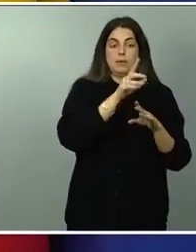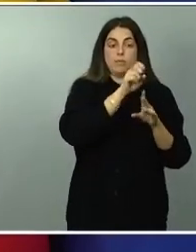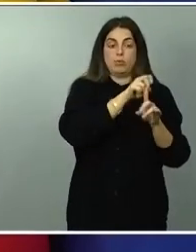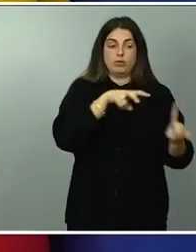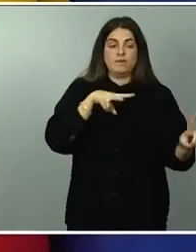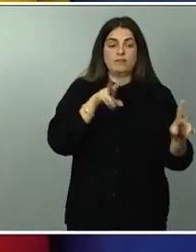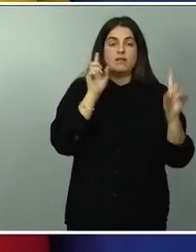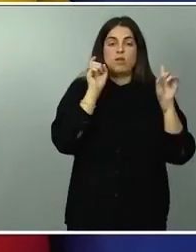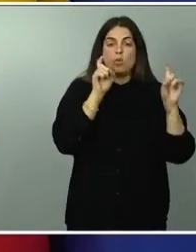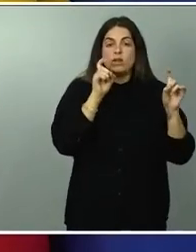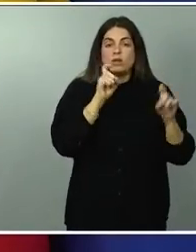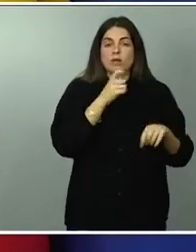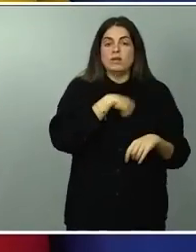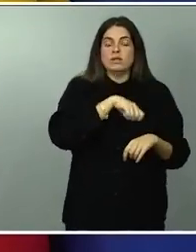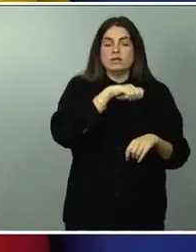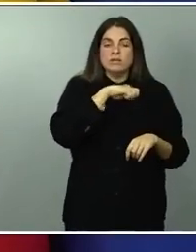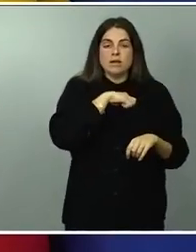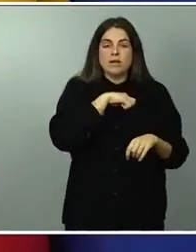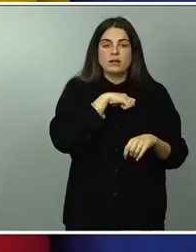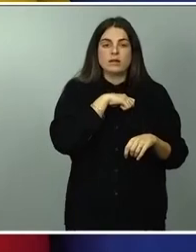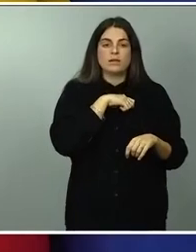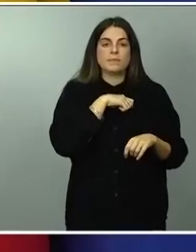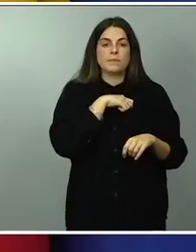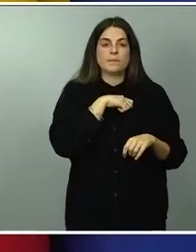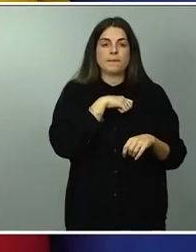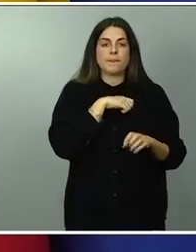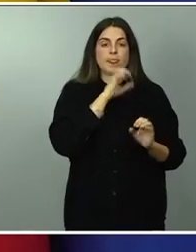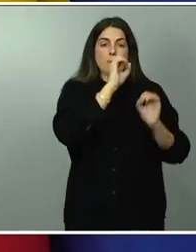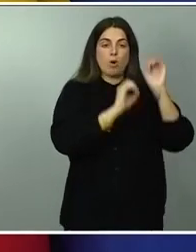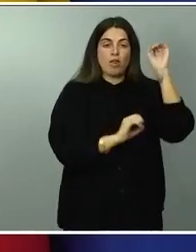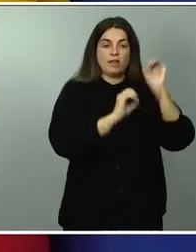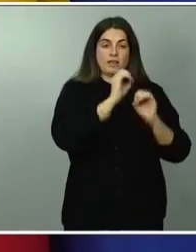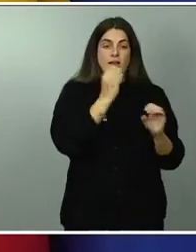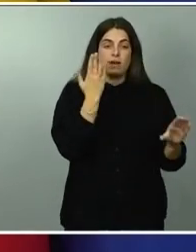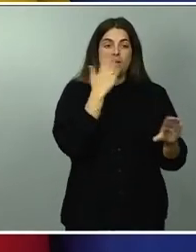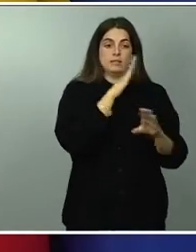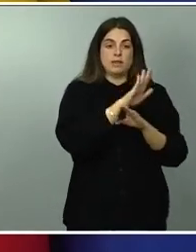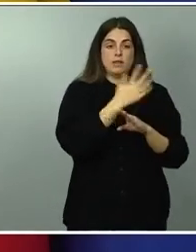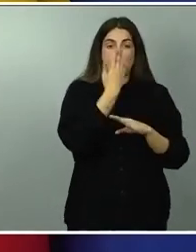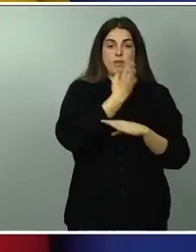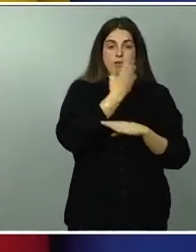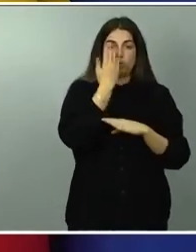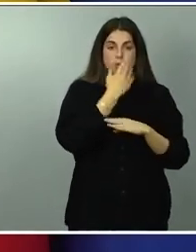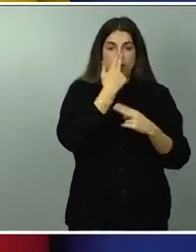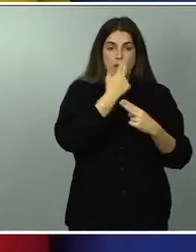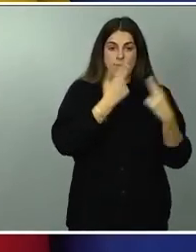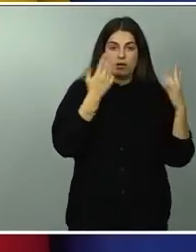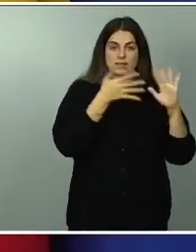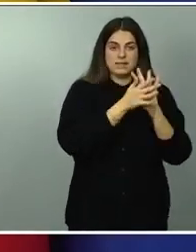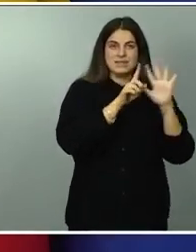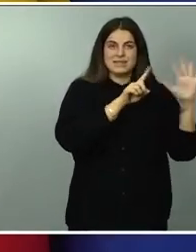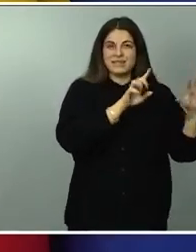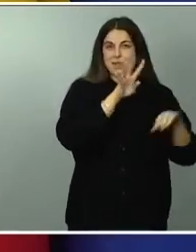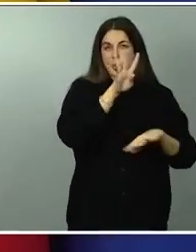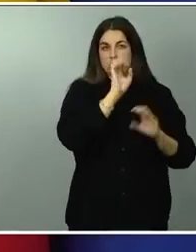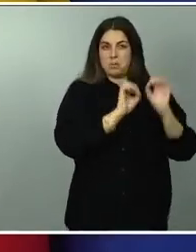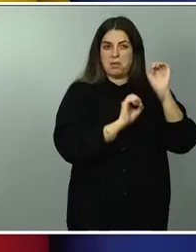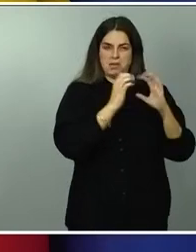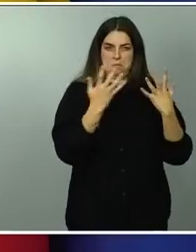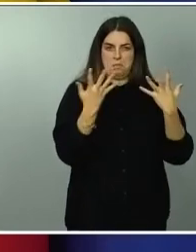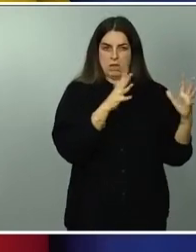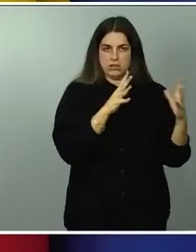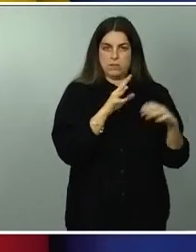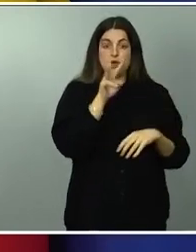los porcentajes de representación de la escuela pública en nuestro país es aproximadamente un 64% un 33